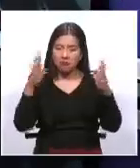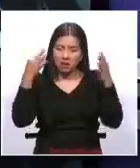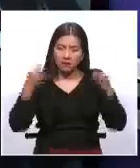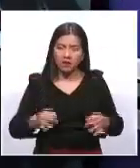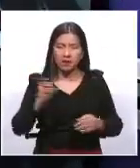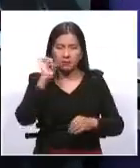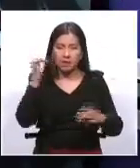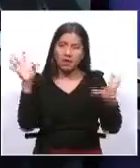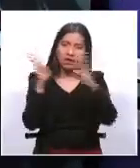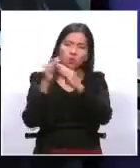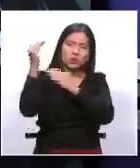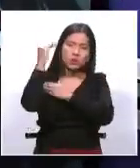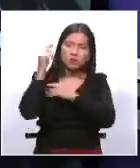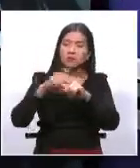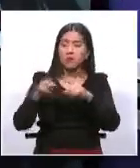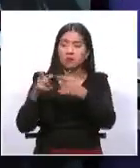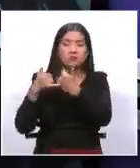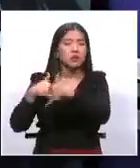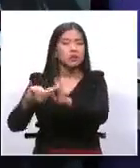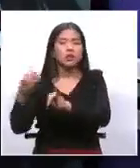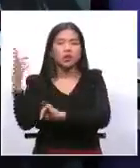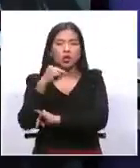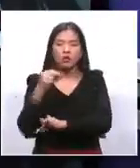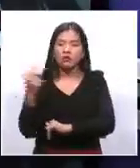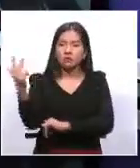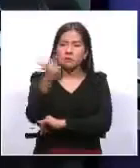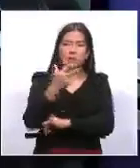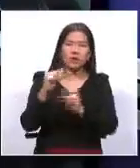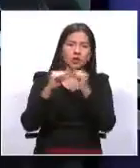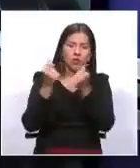Cruz, pero hay una negativa de estos tres sectores,